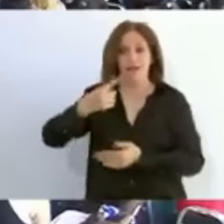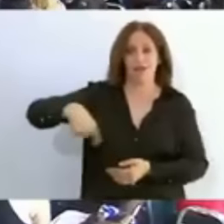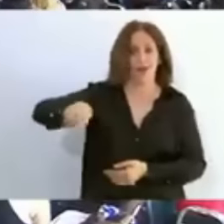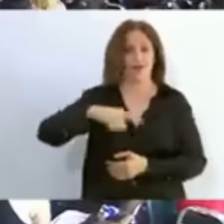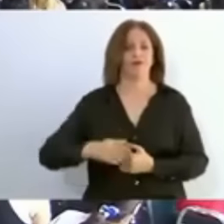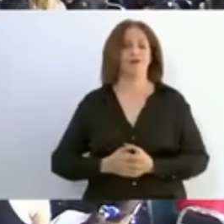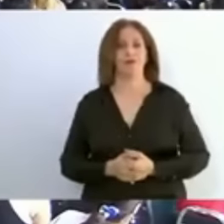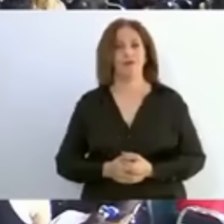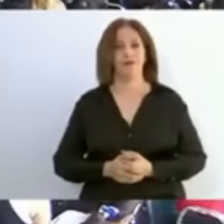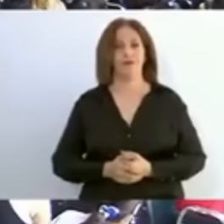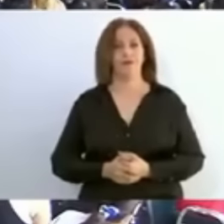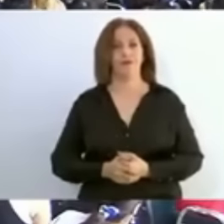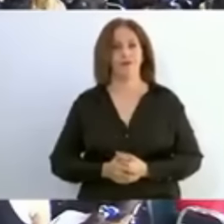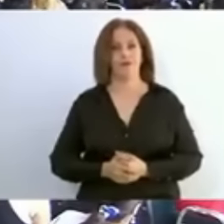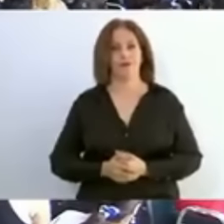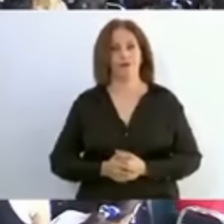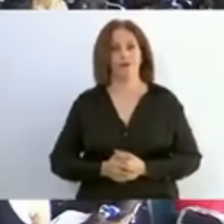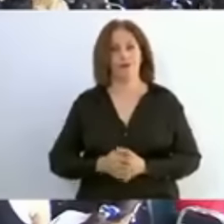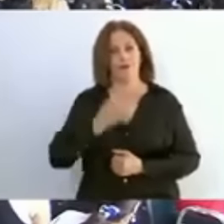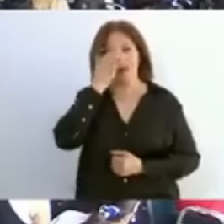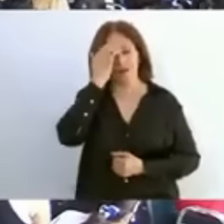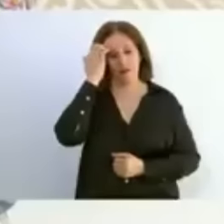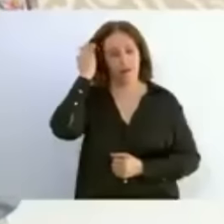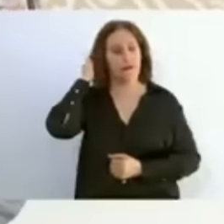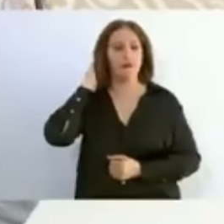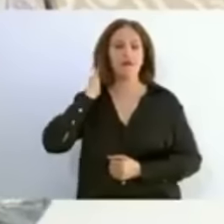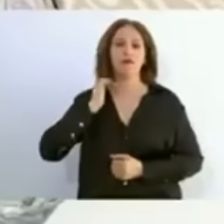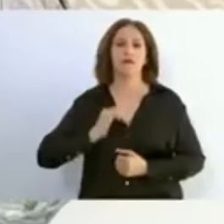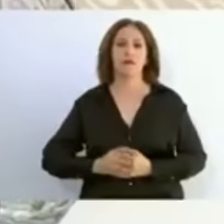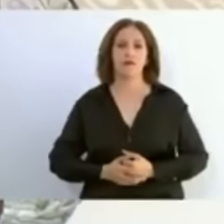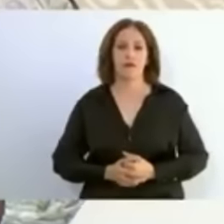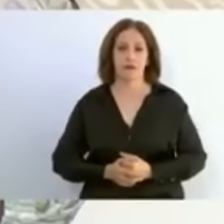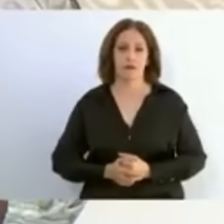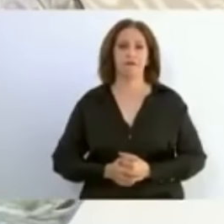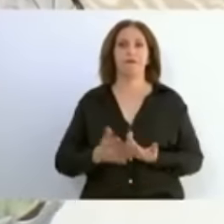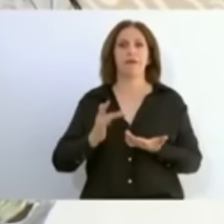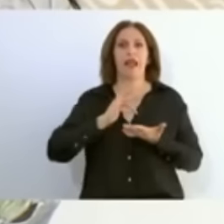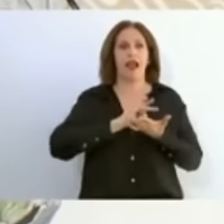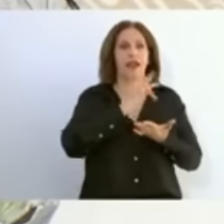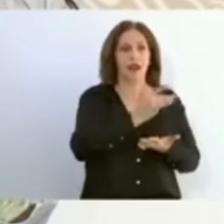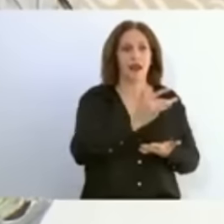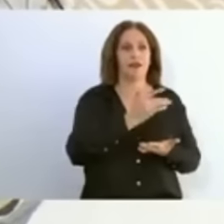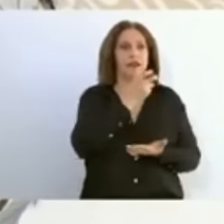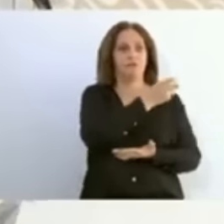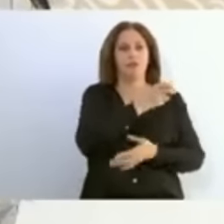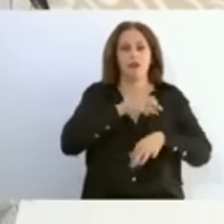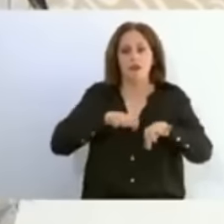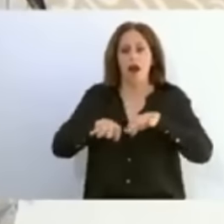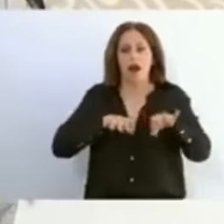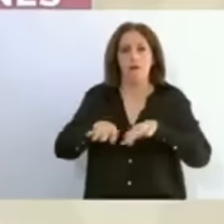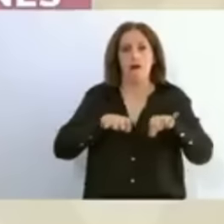tenemos la fortuna y la dicha de haber trabajado por el bienestar de